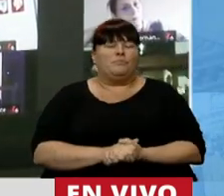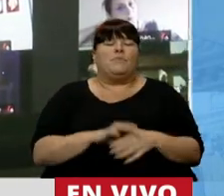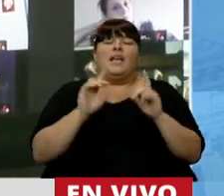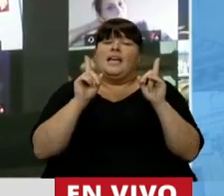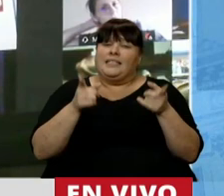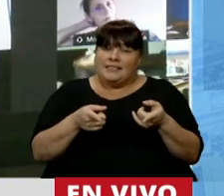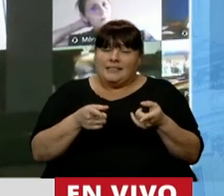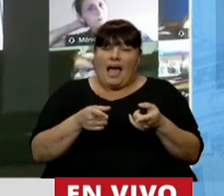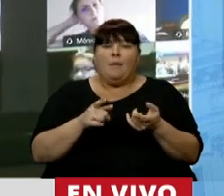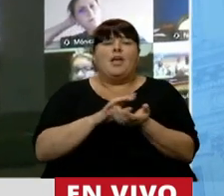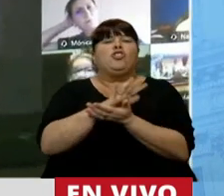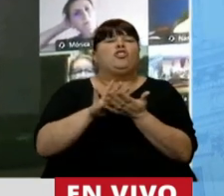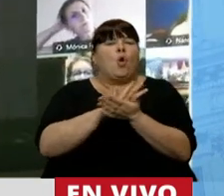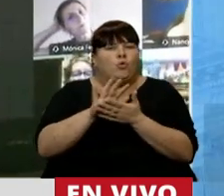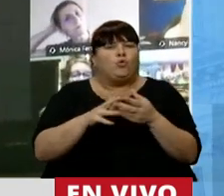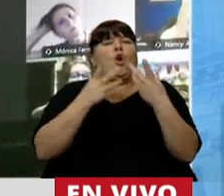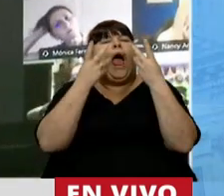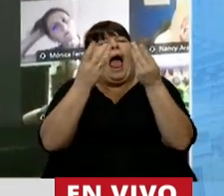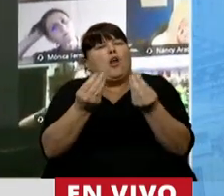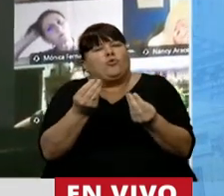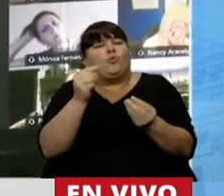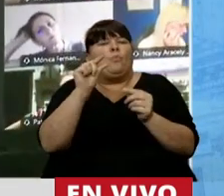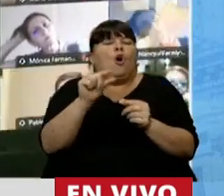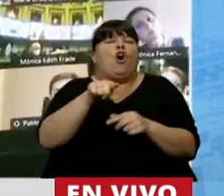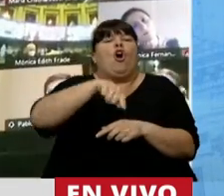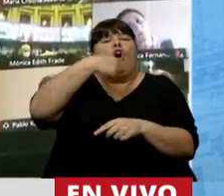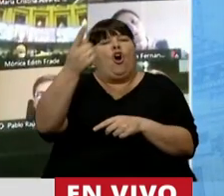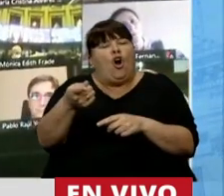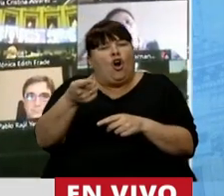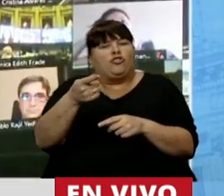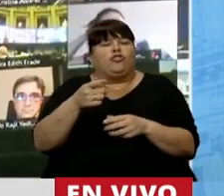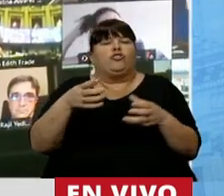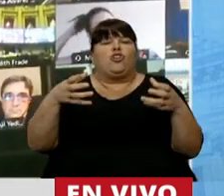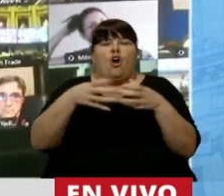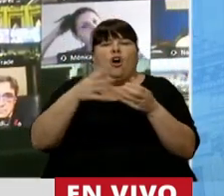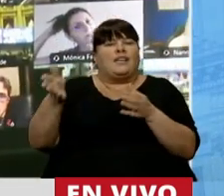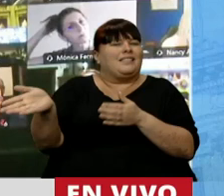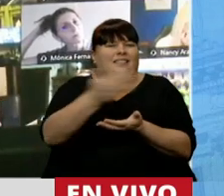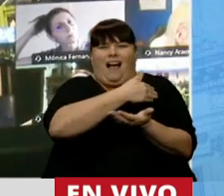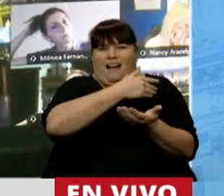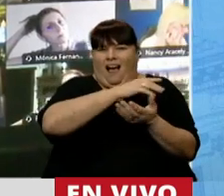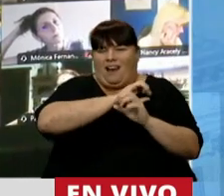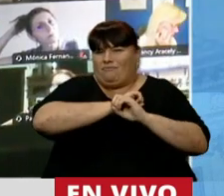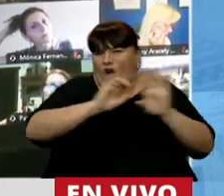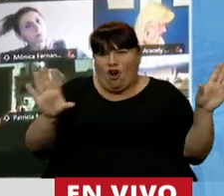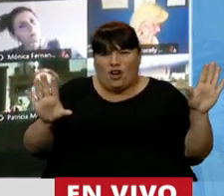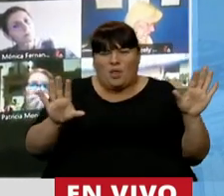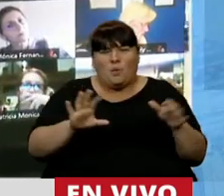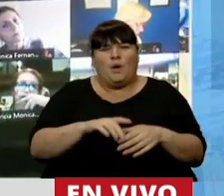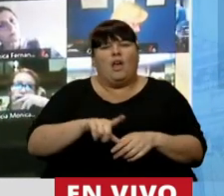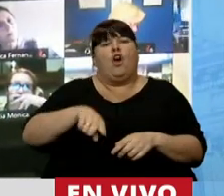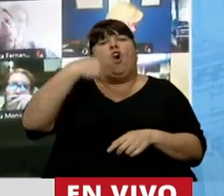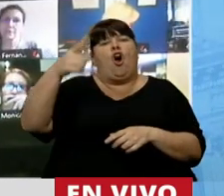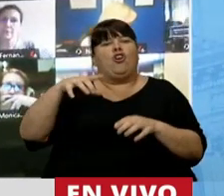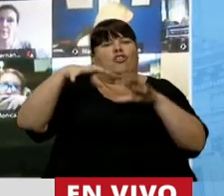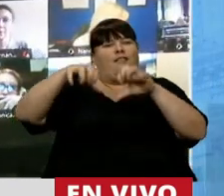También le va a respuesta y va a ayudar un poquito a ocho madres que hoy fueron desalojadas violentamente de